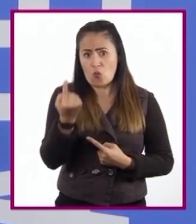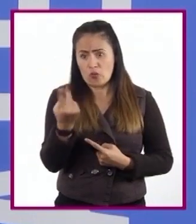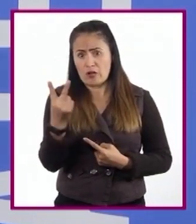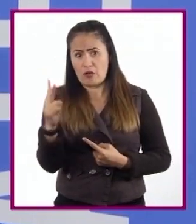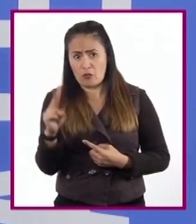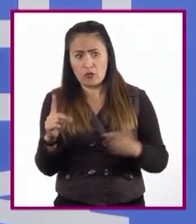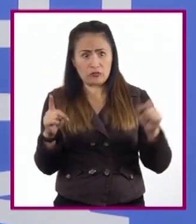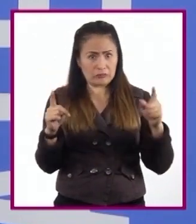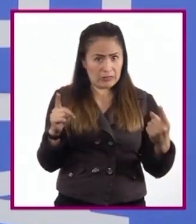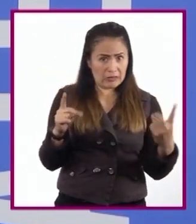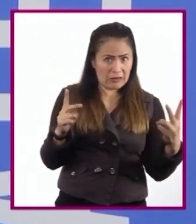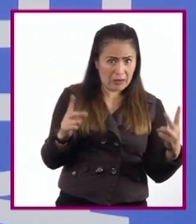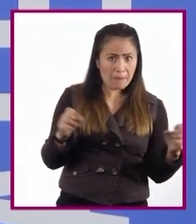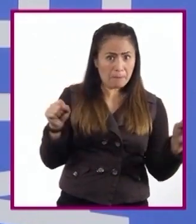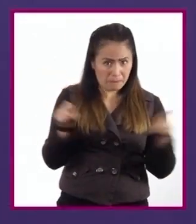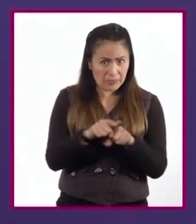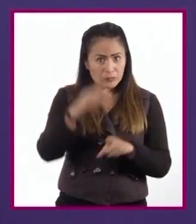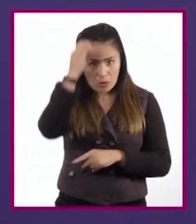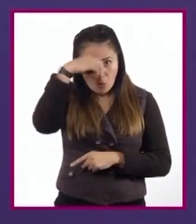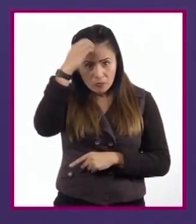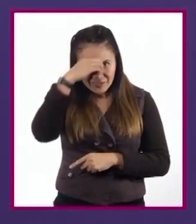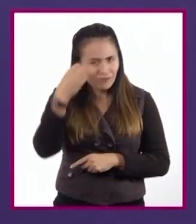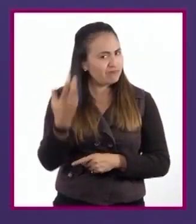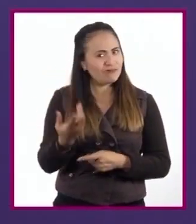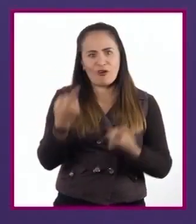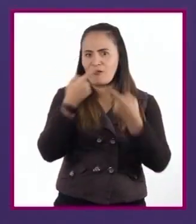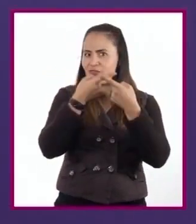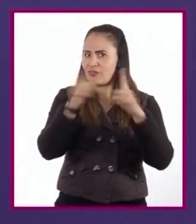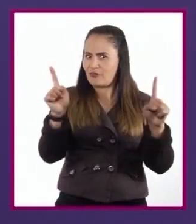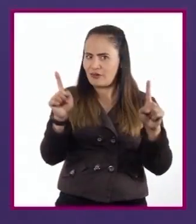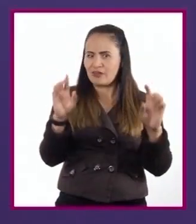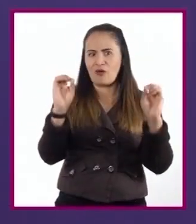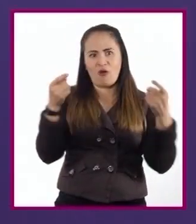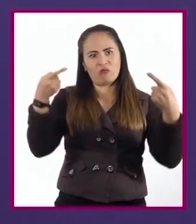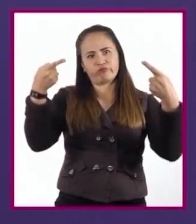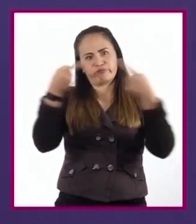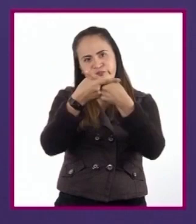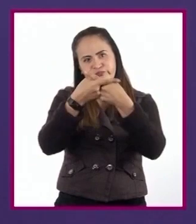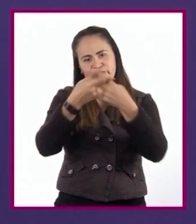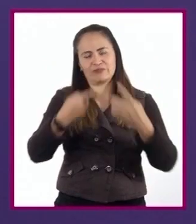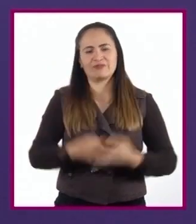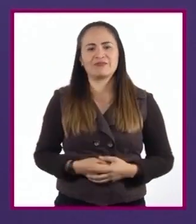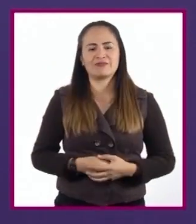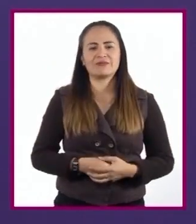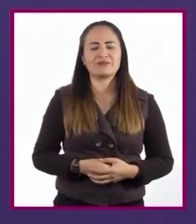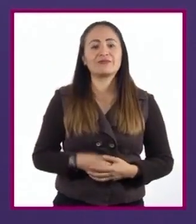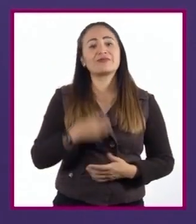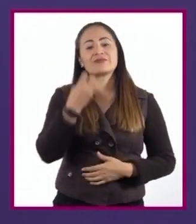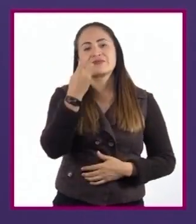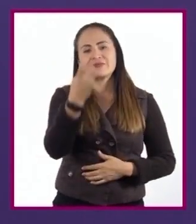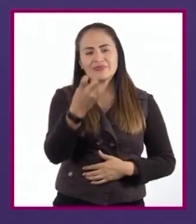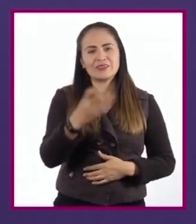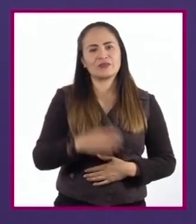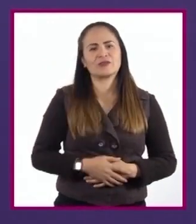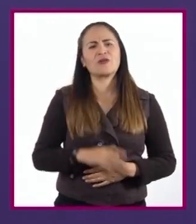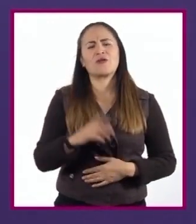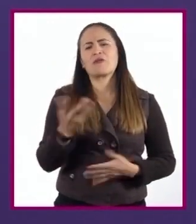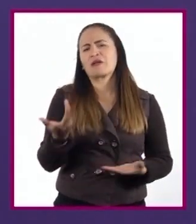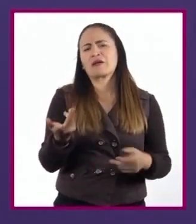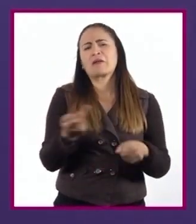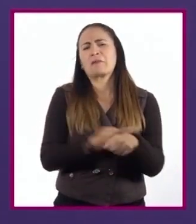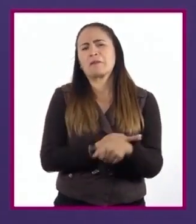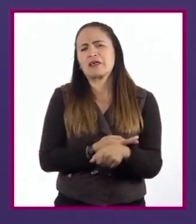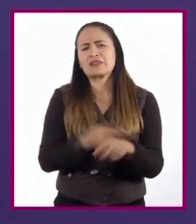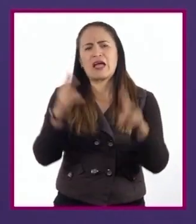igual, cuando tienen opiniones distintas o incluso opuestas. Esto ocurre, sobre todo, cuando se trata